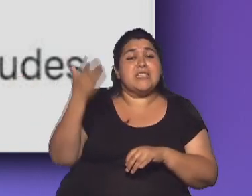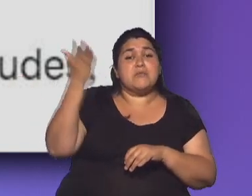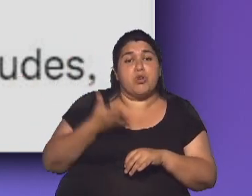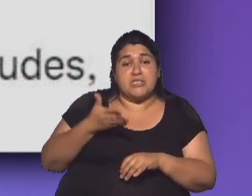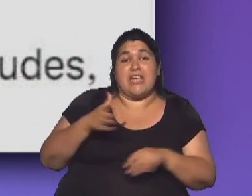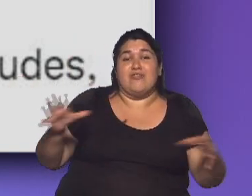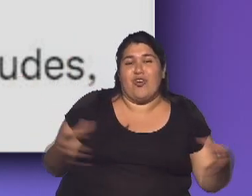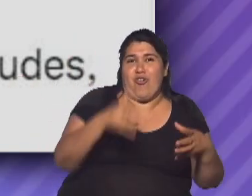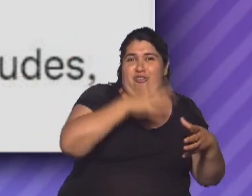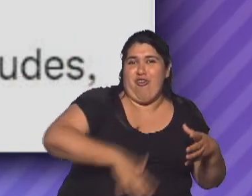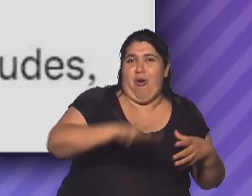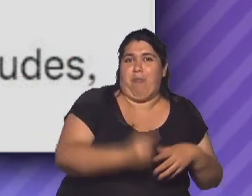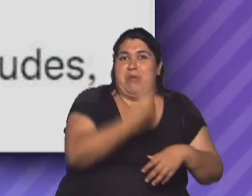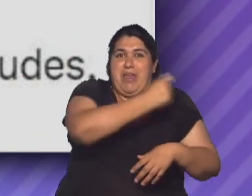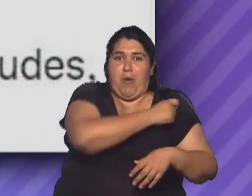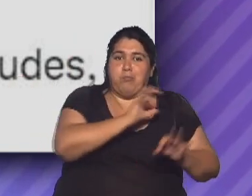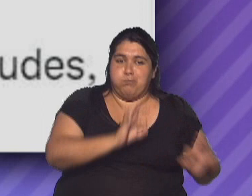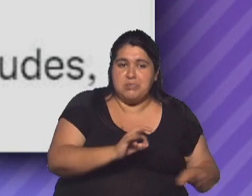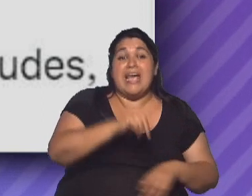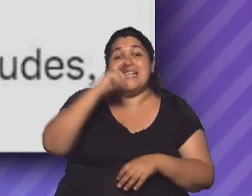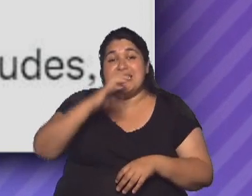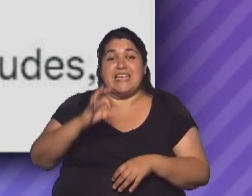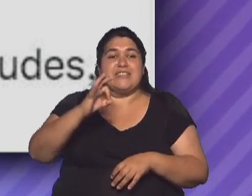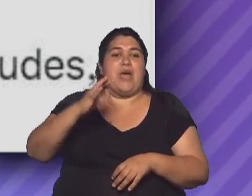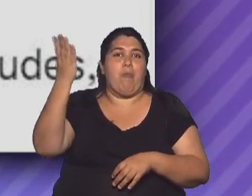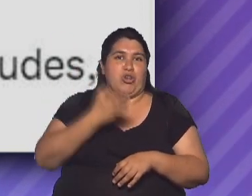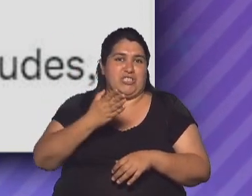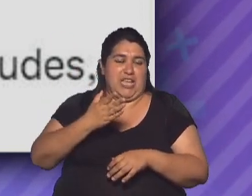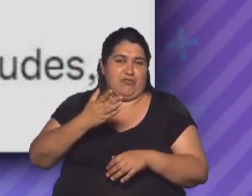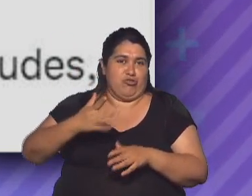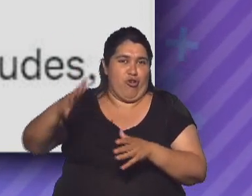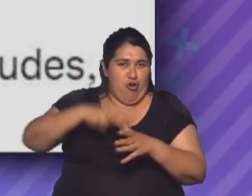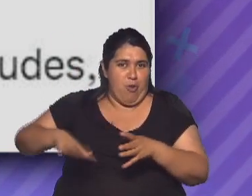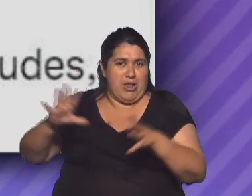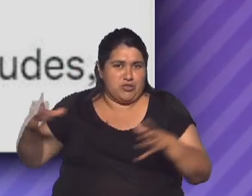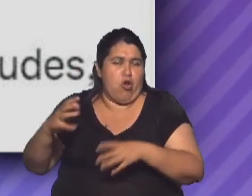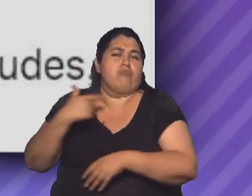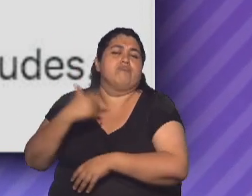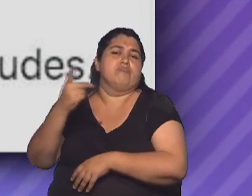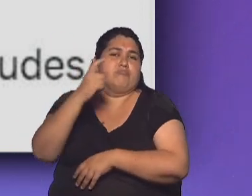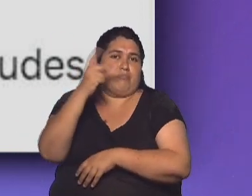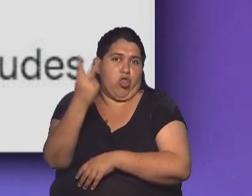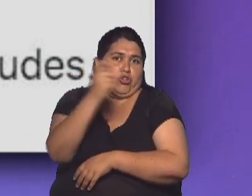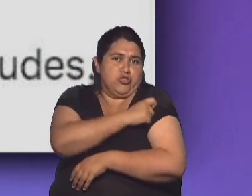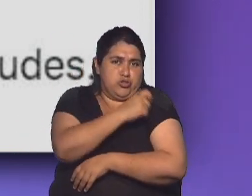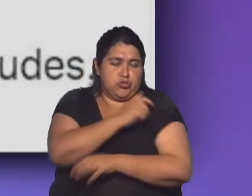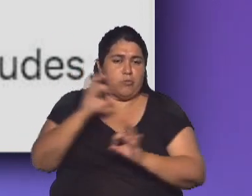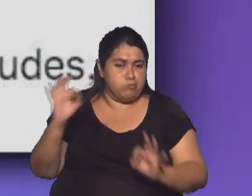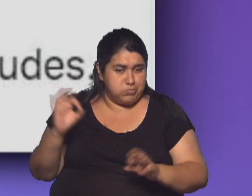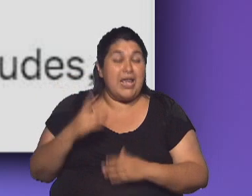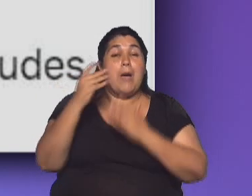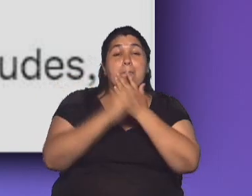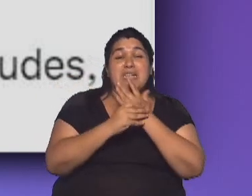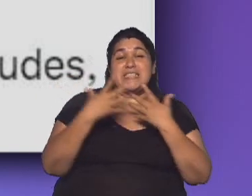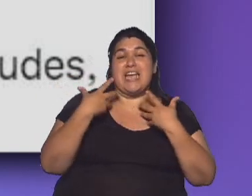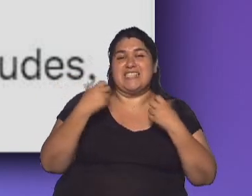ciudadanos argentinos con la primera dosis y el 70% ya con el esquema completo es la publicación, los datos que ofrece la Ministra de